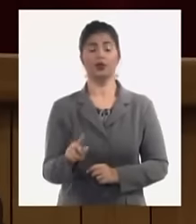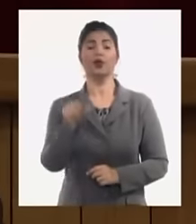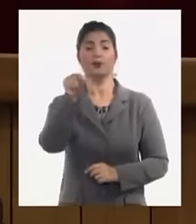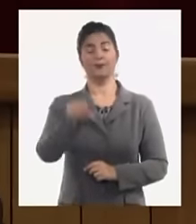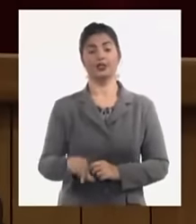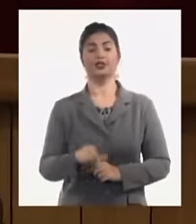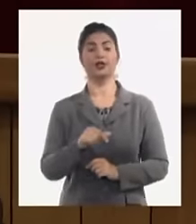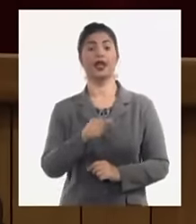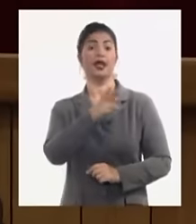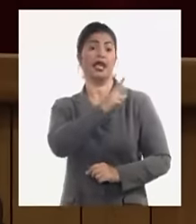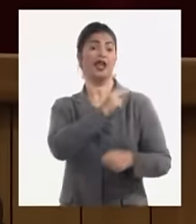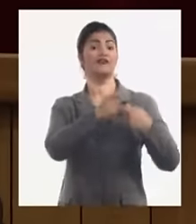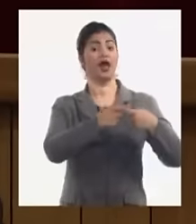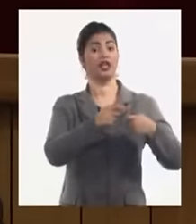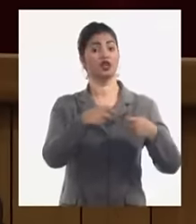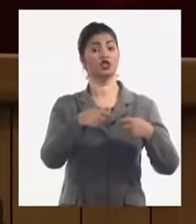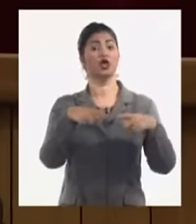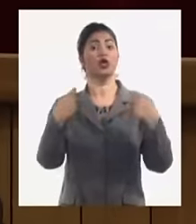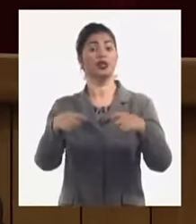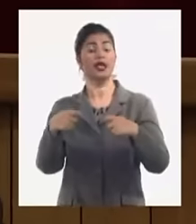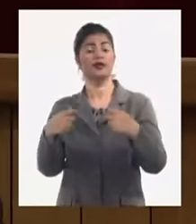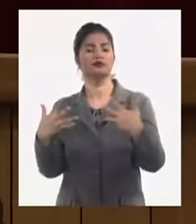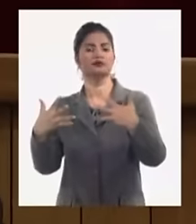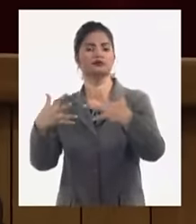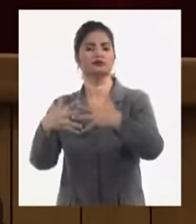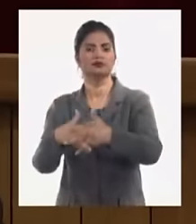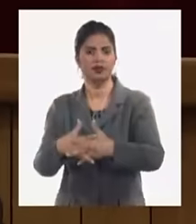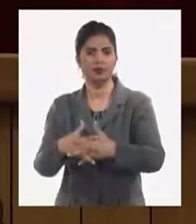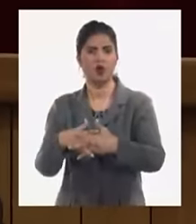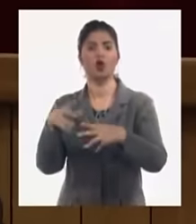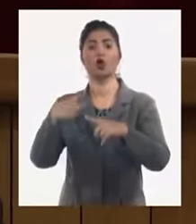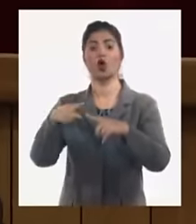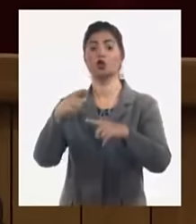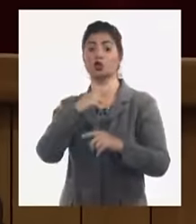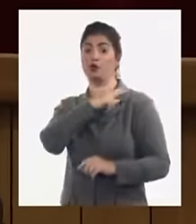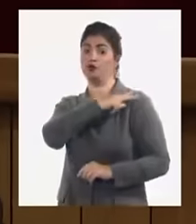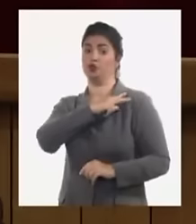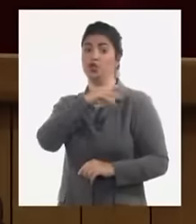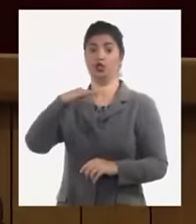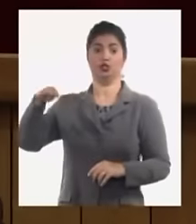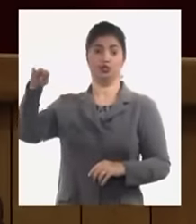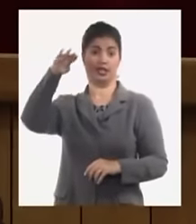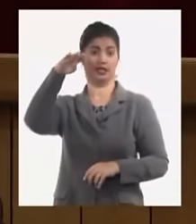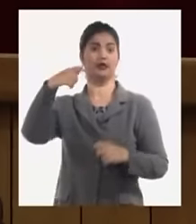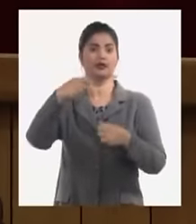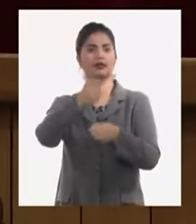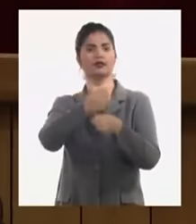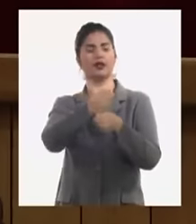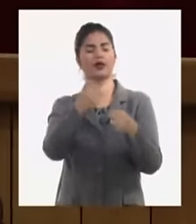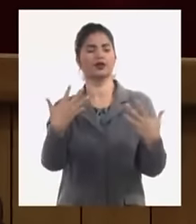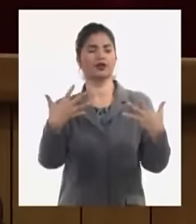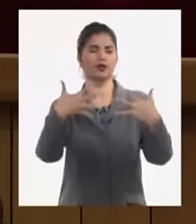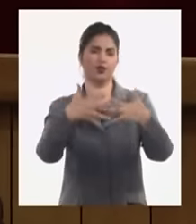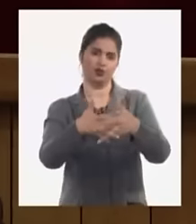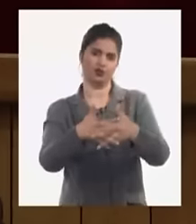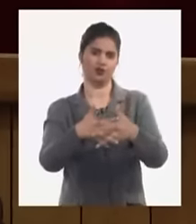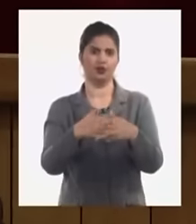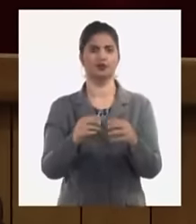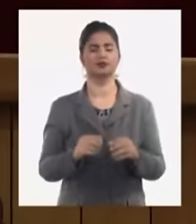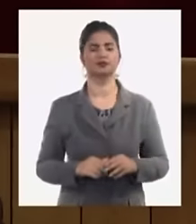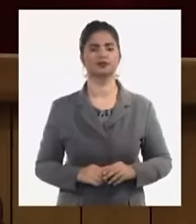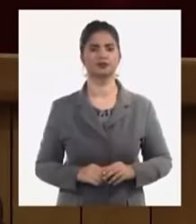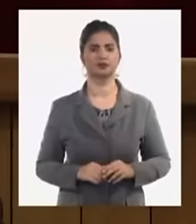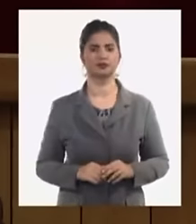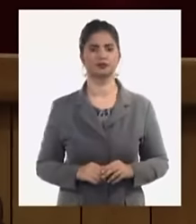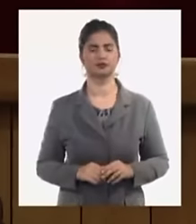progresivamente se irá llevando una parte de ella de los gastos entonces ese tema nosotros no lo consideramos que está